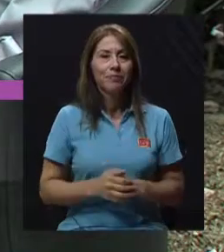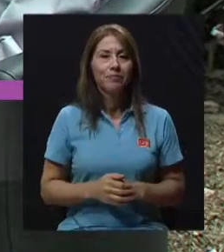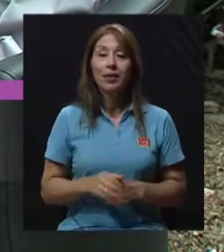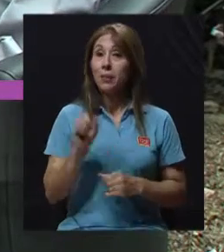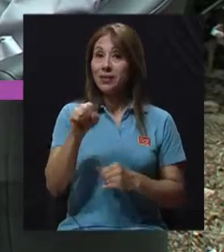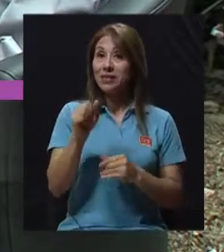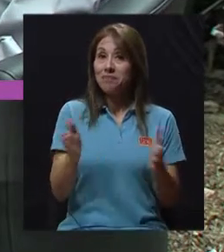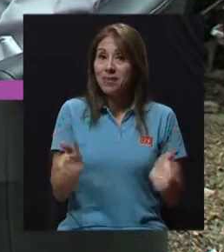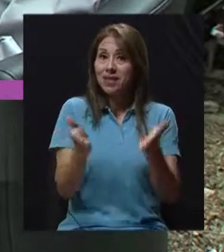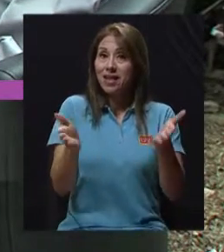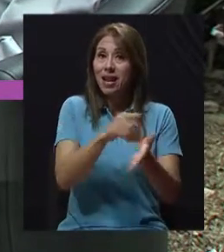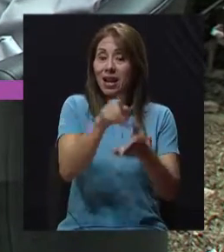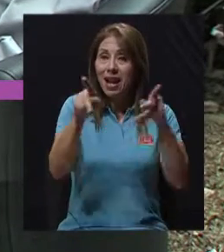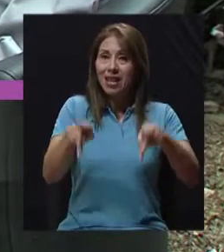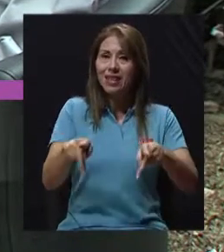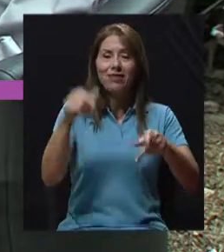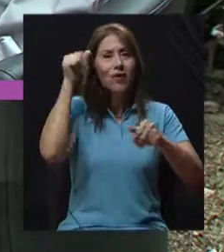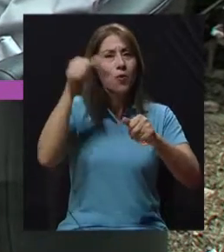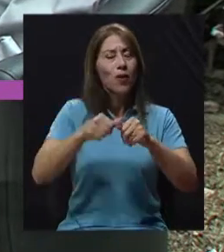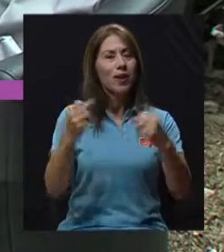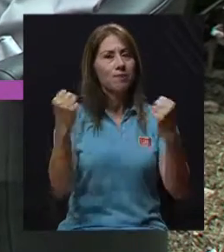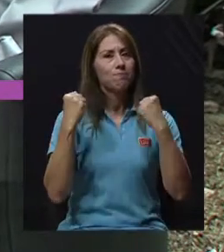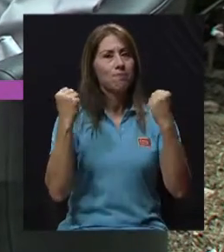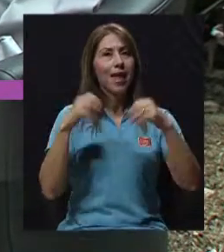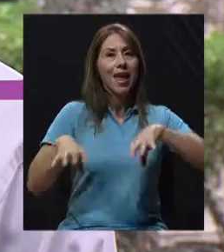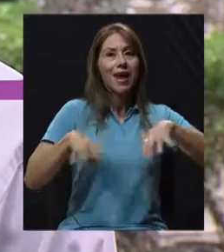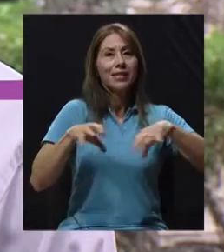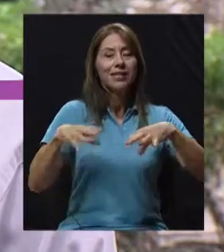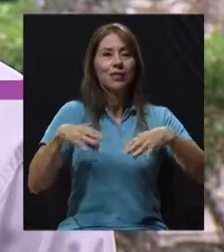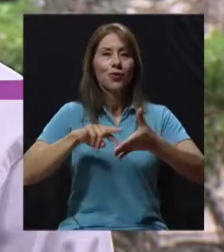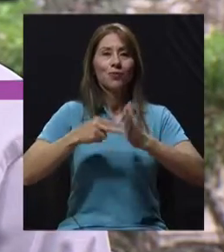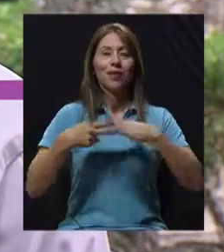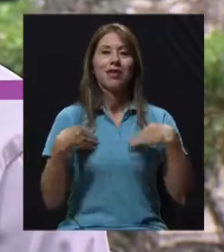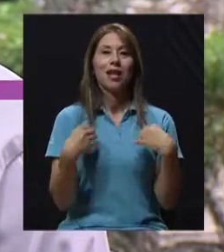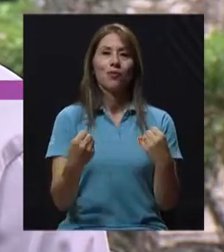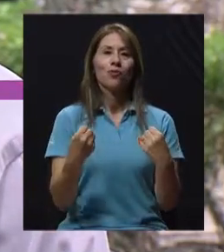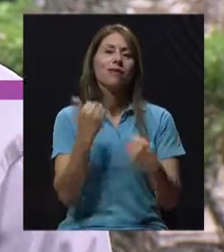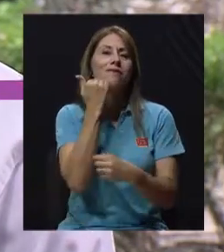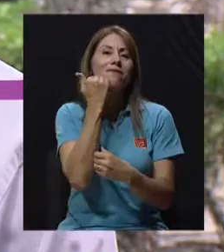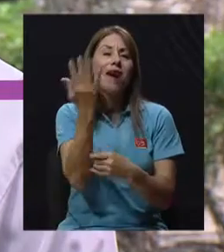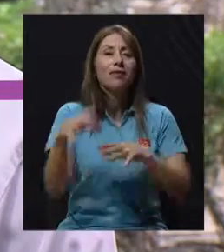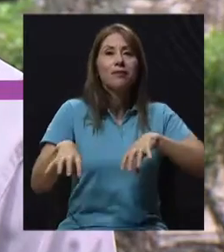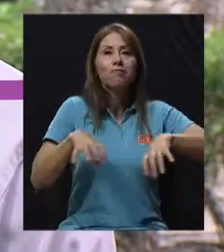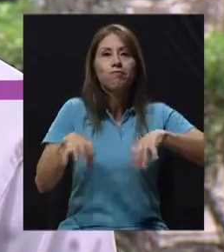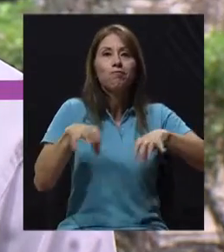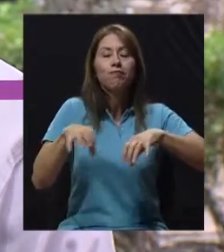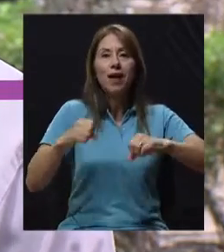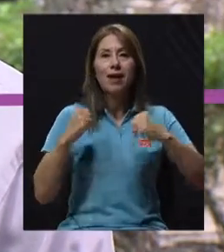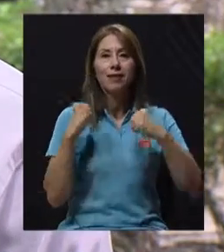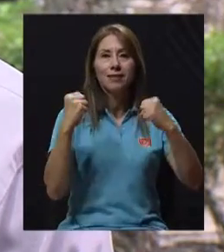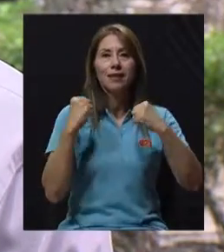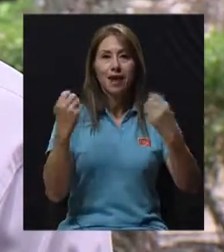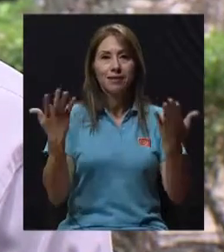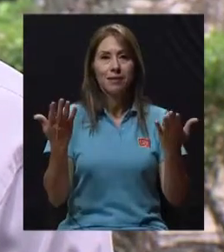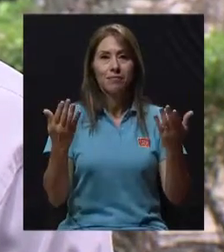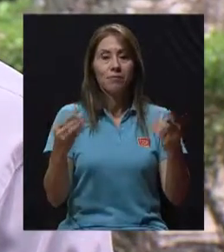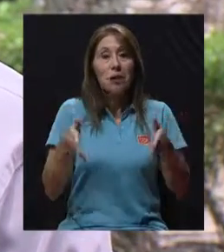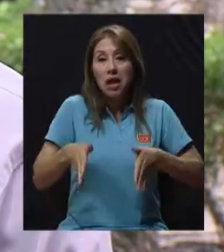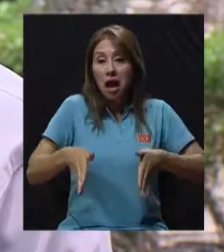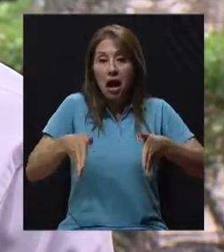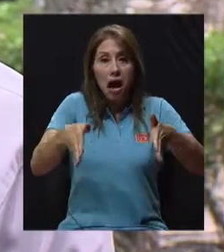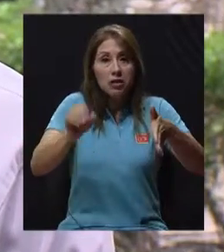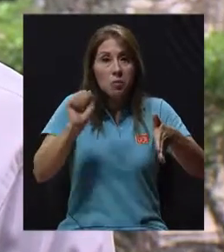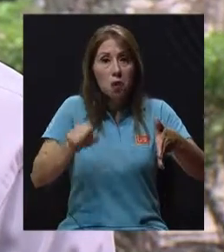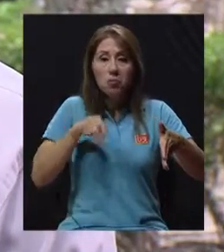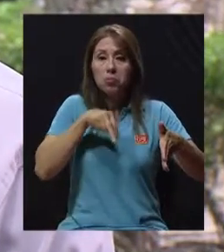a la gente, digamos, que recuerde que el ejercicio es salud, ¿verdad? que es muy fácil ejercitarse, uno tiene la calle disponible